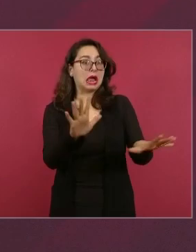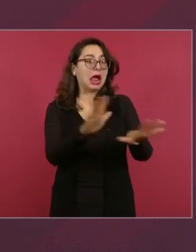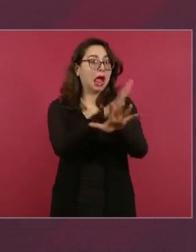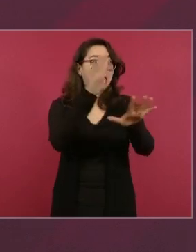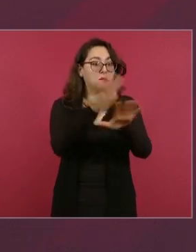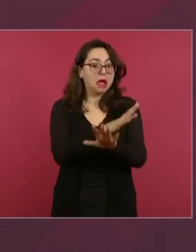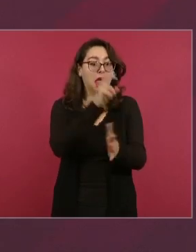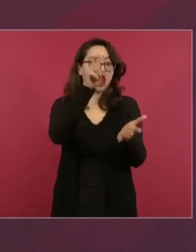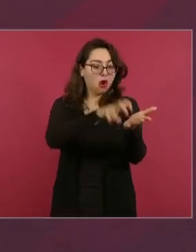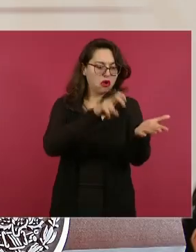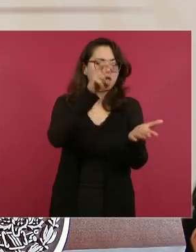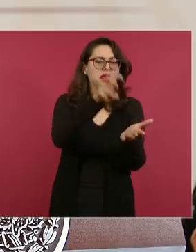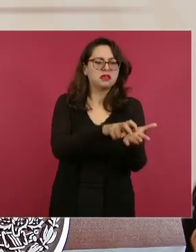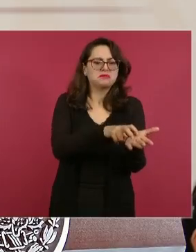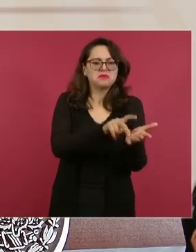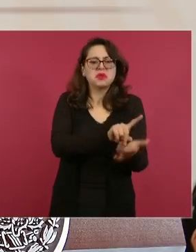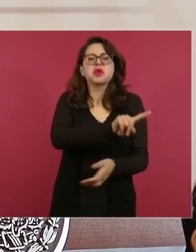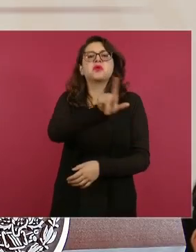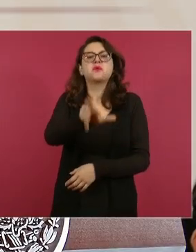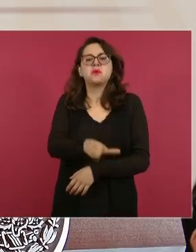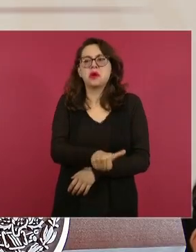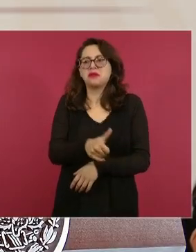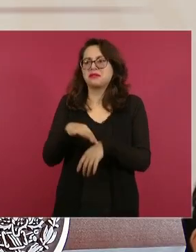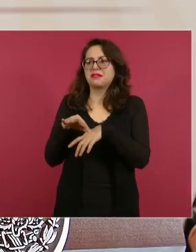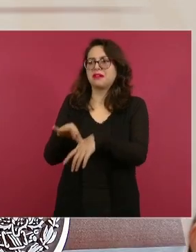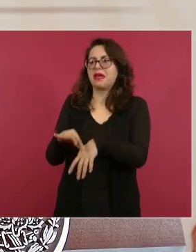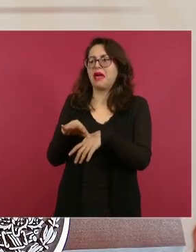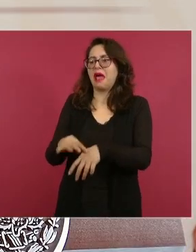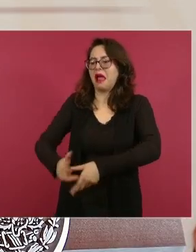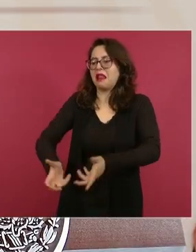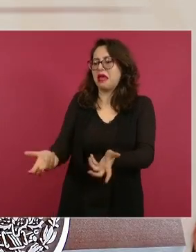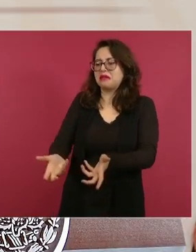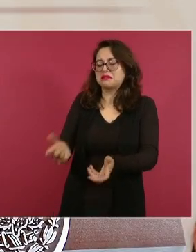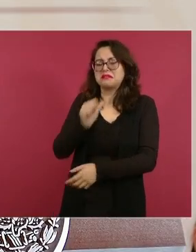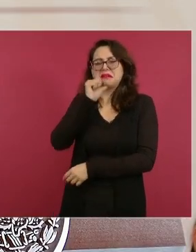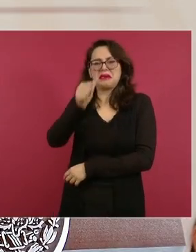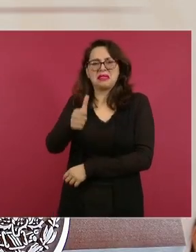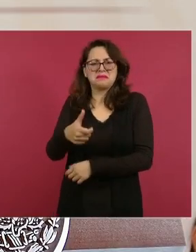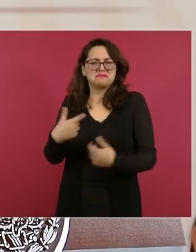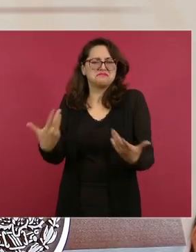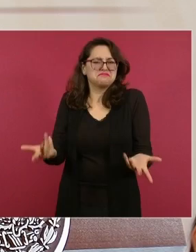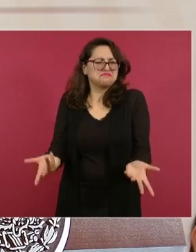Si el problema fuese en las leyes,